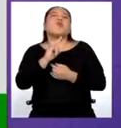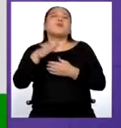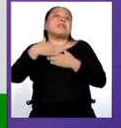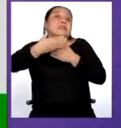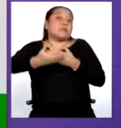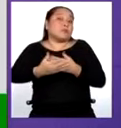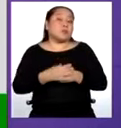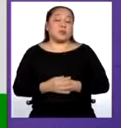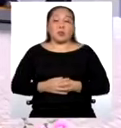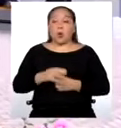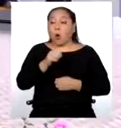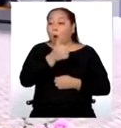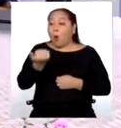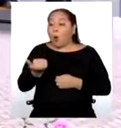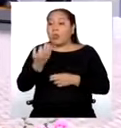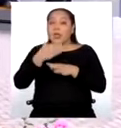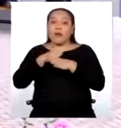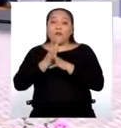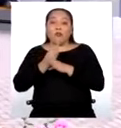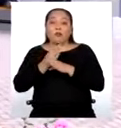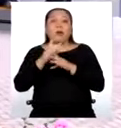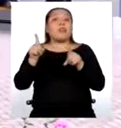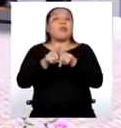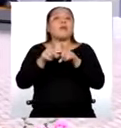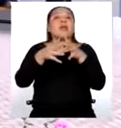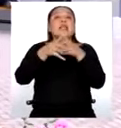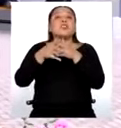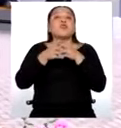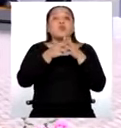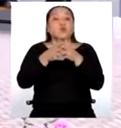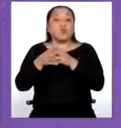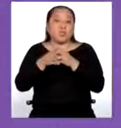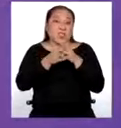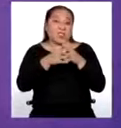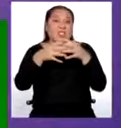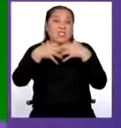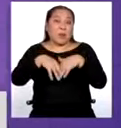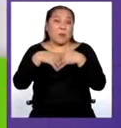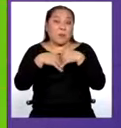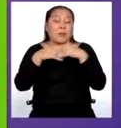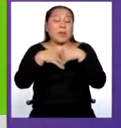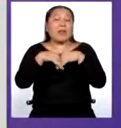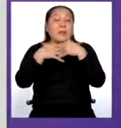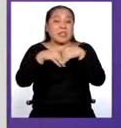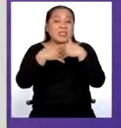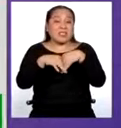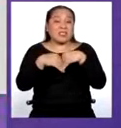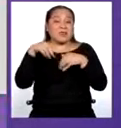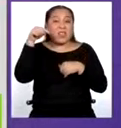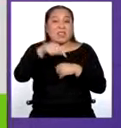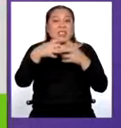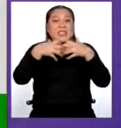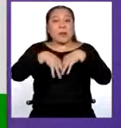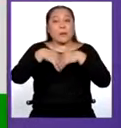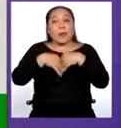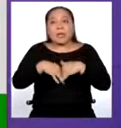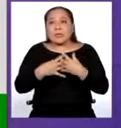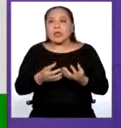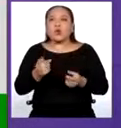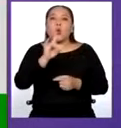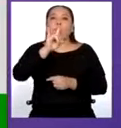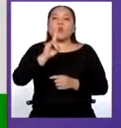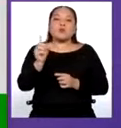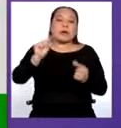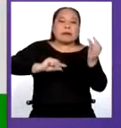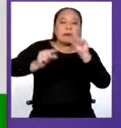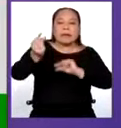de contaminación puede ser la industria. Sobre todo las industrias que trabajan con químicos, con ácidos. Otra